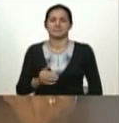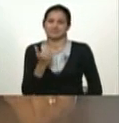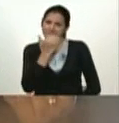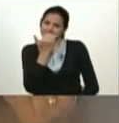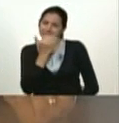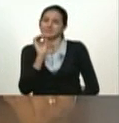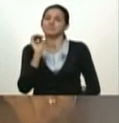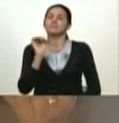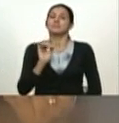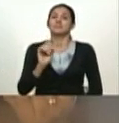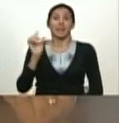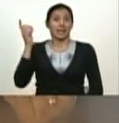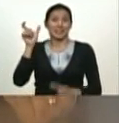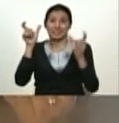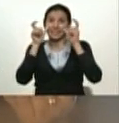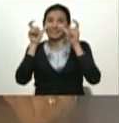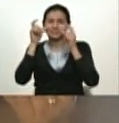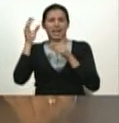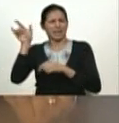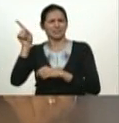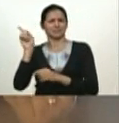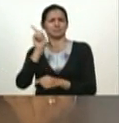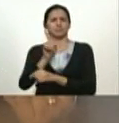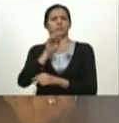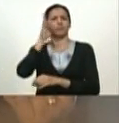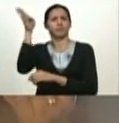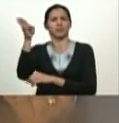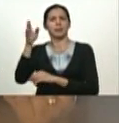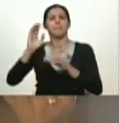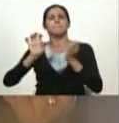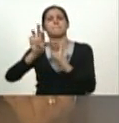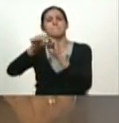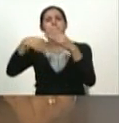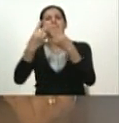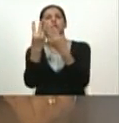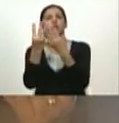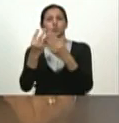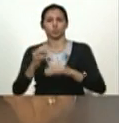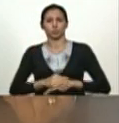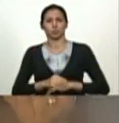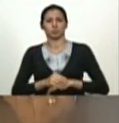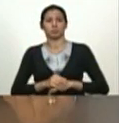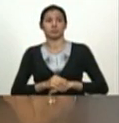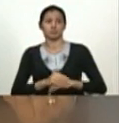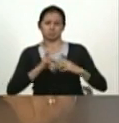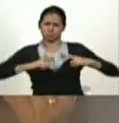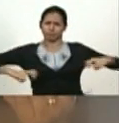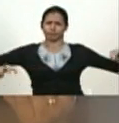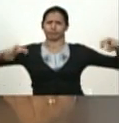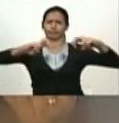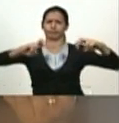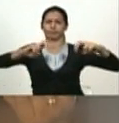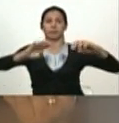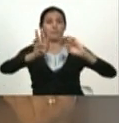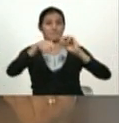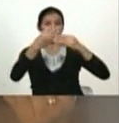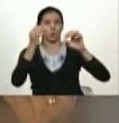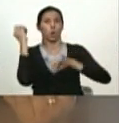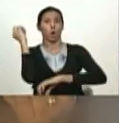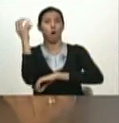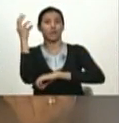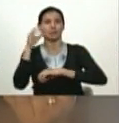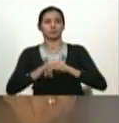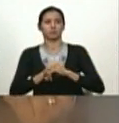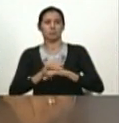Delcy cuando habló en Mercosur mandó para las duchas a Macri desde ese día se fue de vacaciones y no ha vuelto a